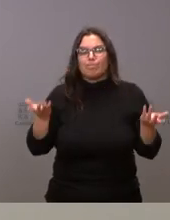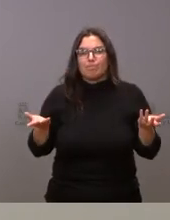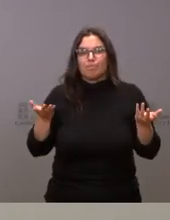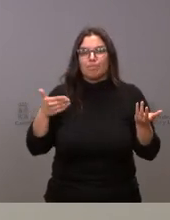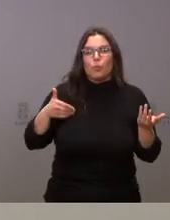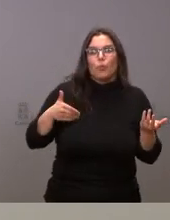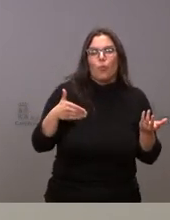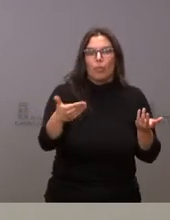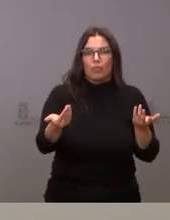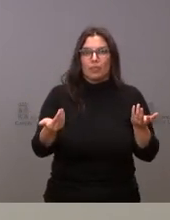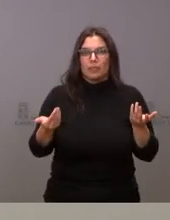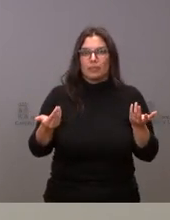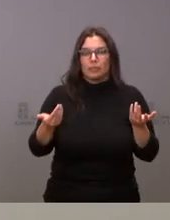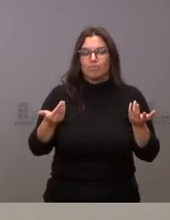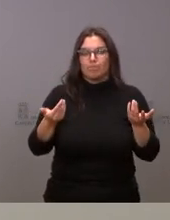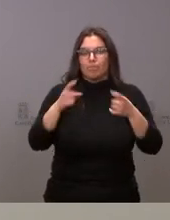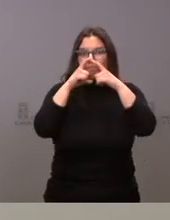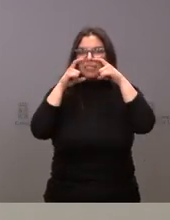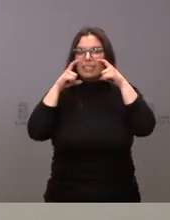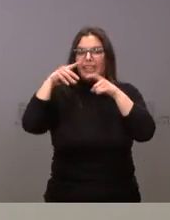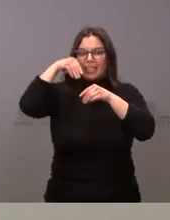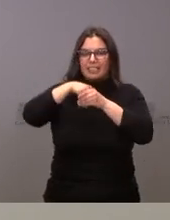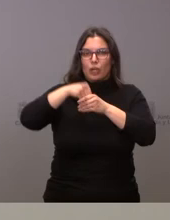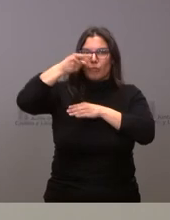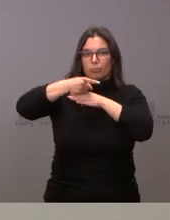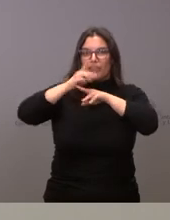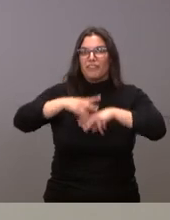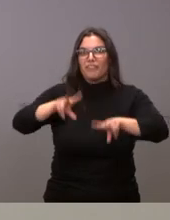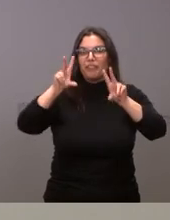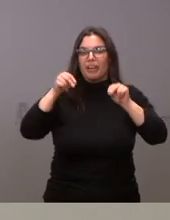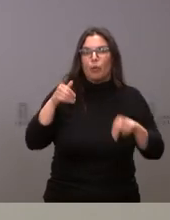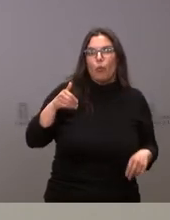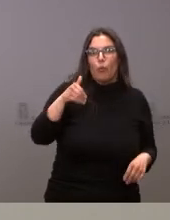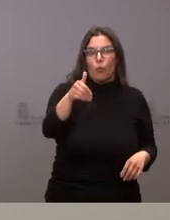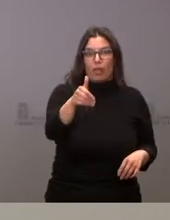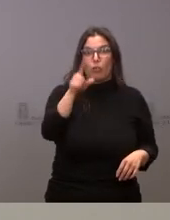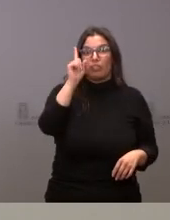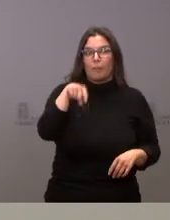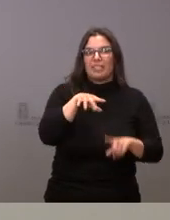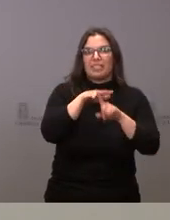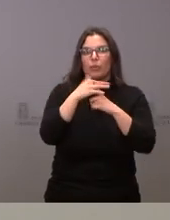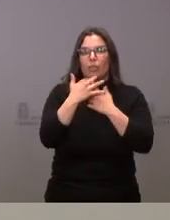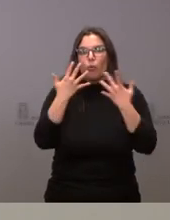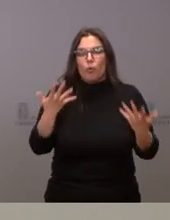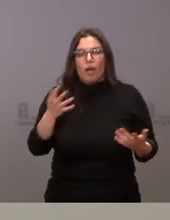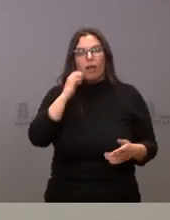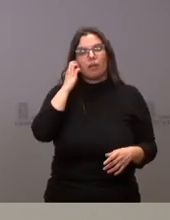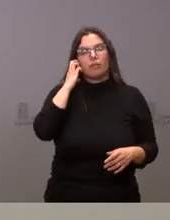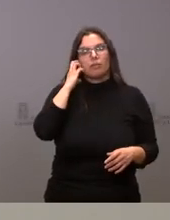qué momento no será obligatoria las mascarillas en interior y en qué circunstancias con qué nivel de